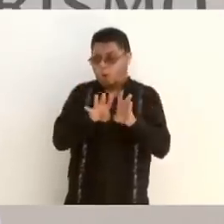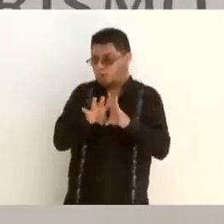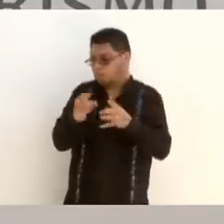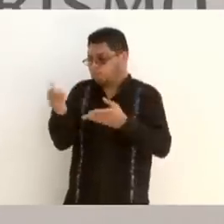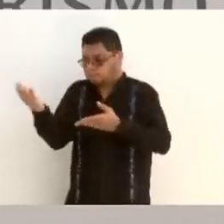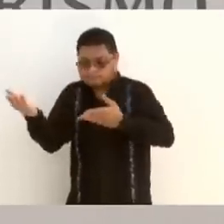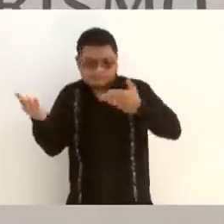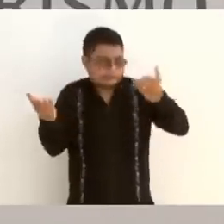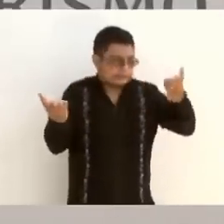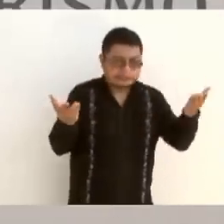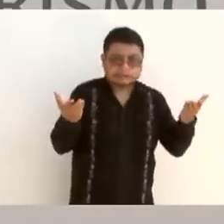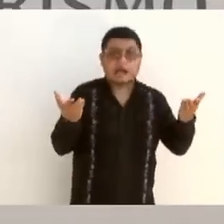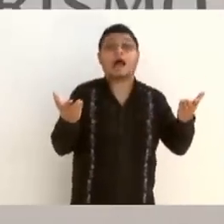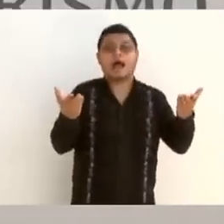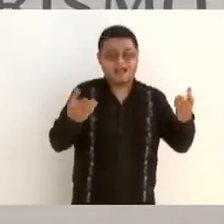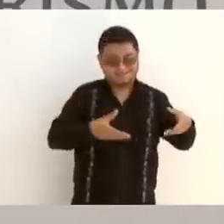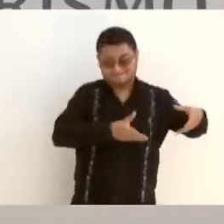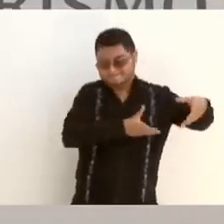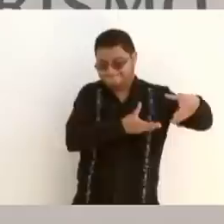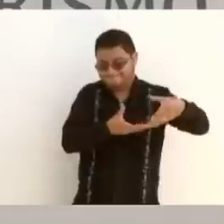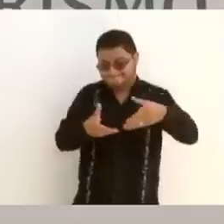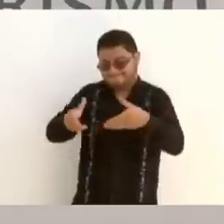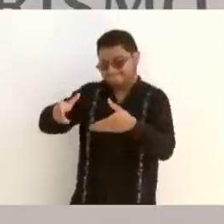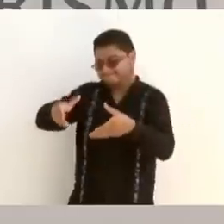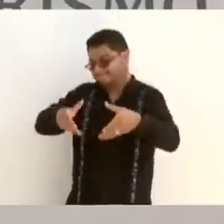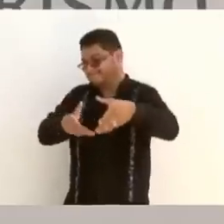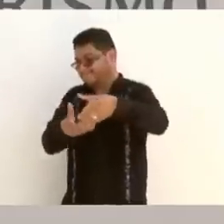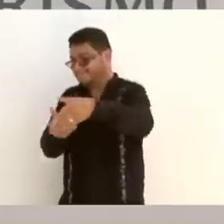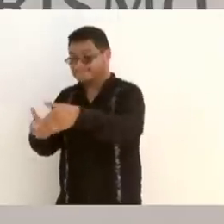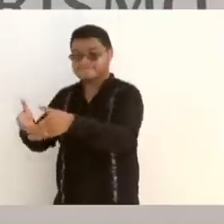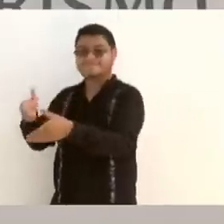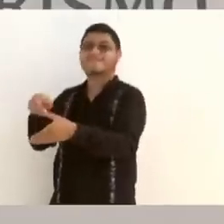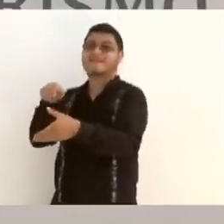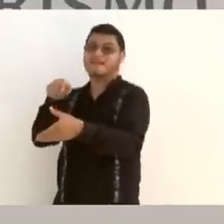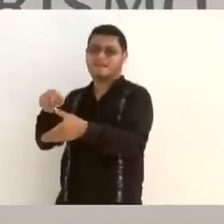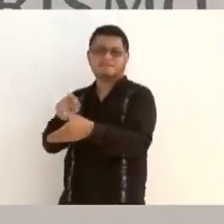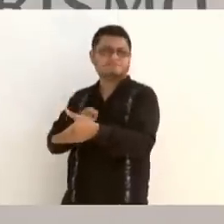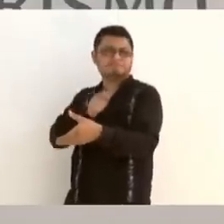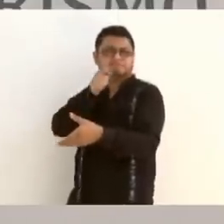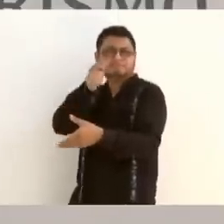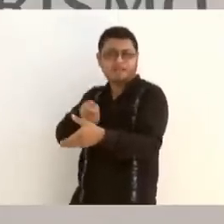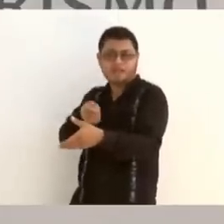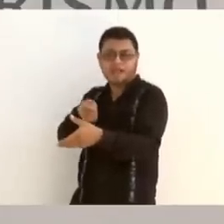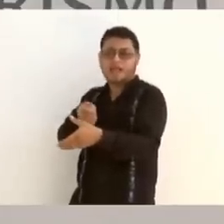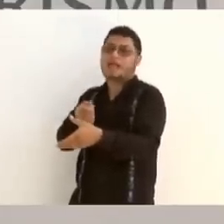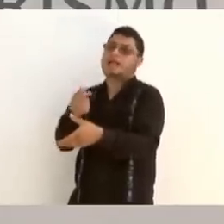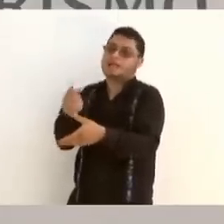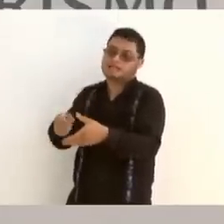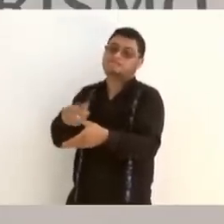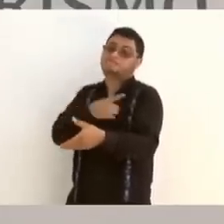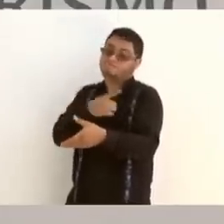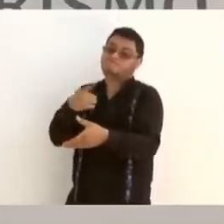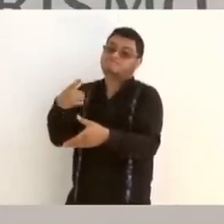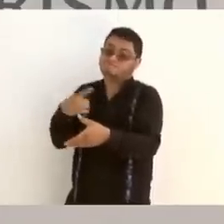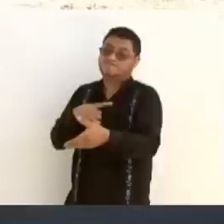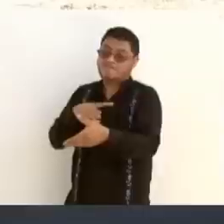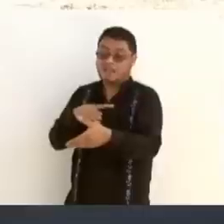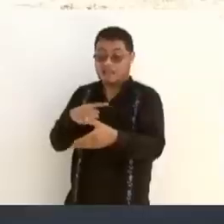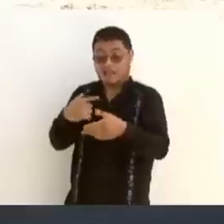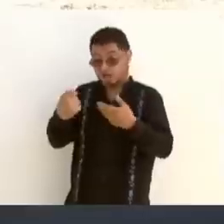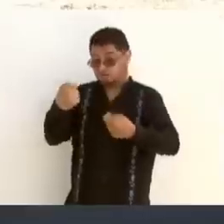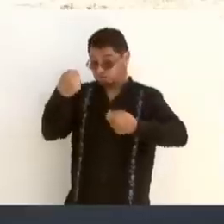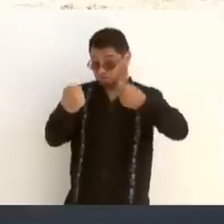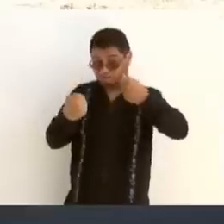comunicación que implicaba tener que pasar los carros